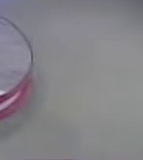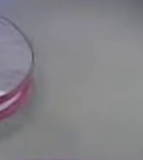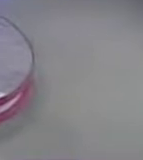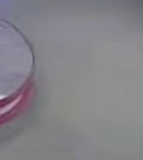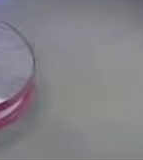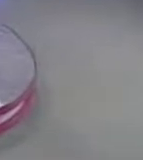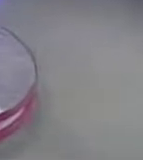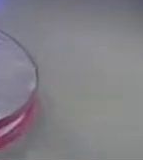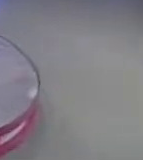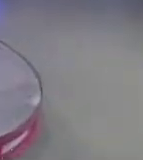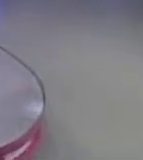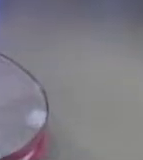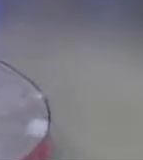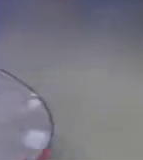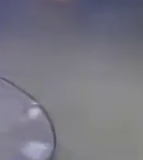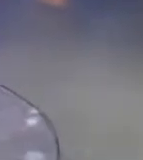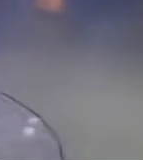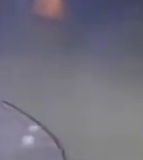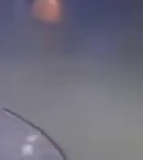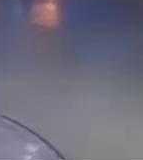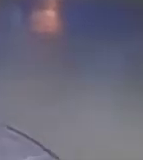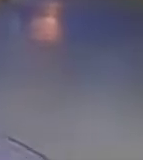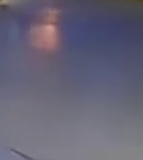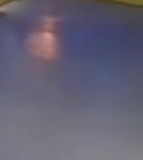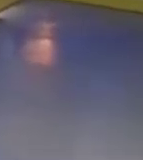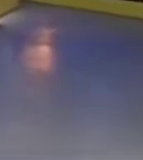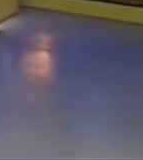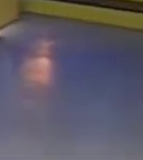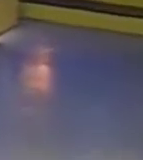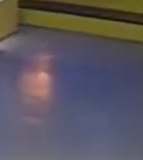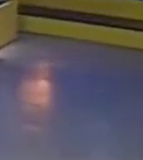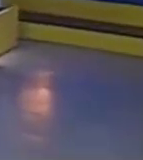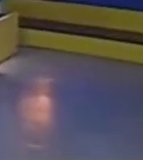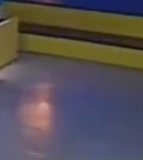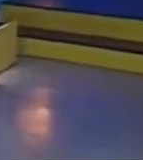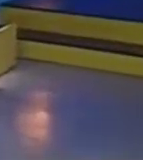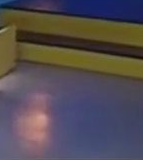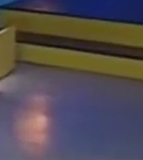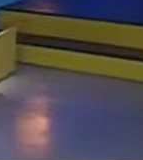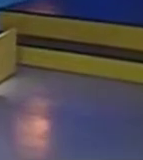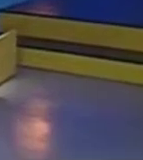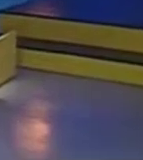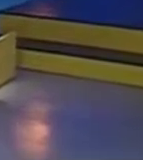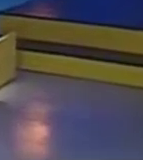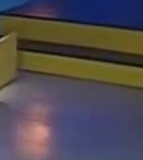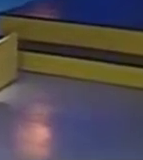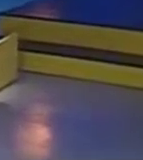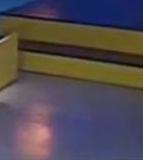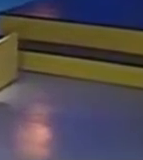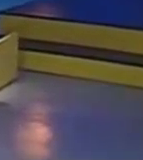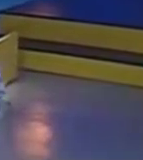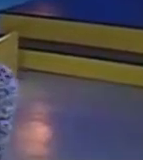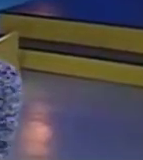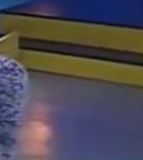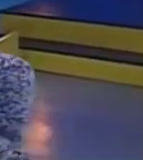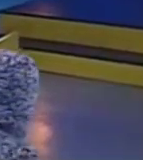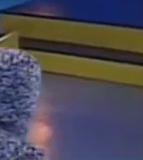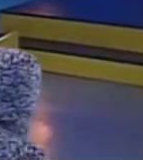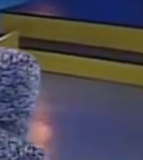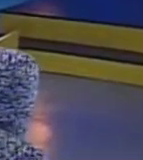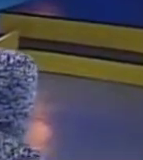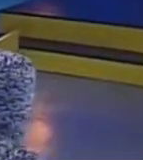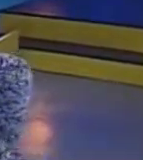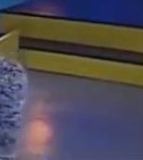Amigos muy buenas tardes para todos yo soy Federica Guzmán y desde ya los estaré acompañando en nuestro costumbrado recorrido por las noticias del entretenimiento aquí en Estrenos y